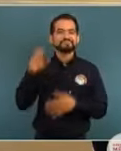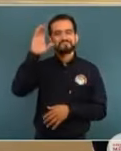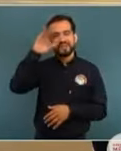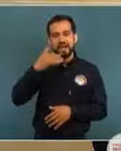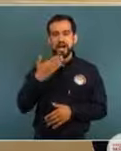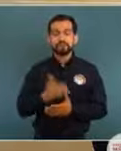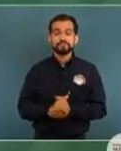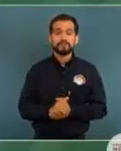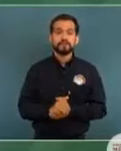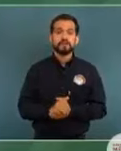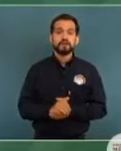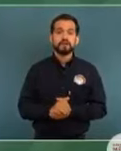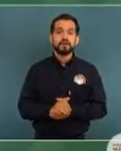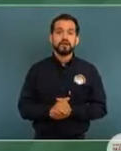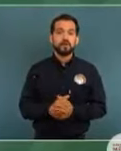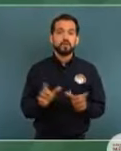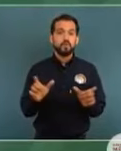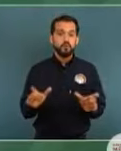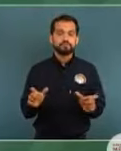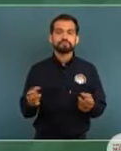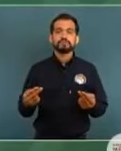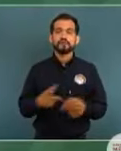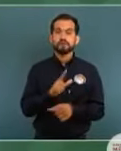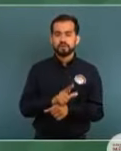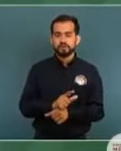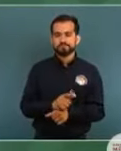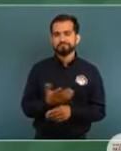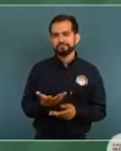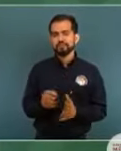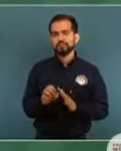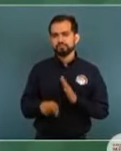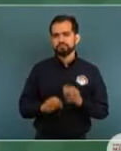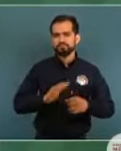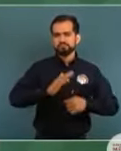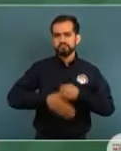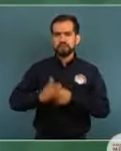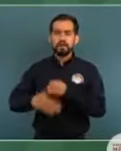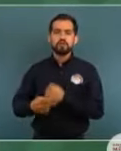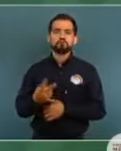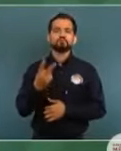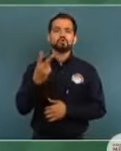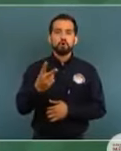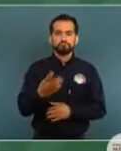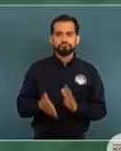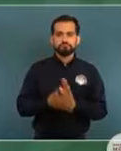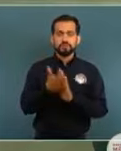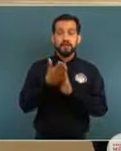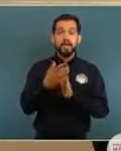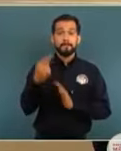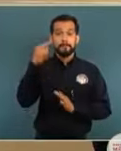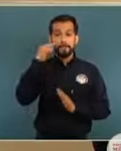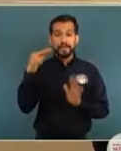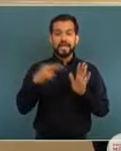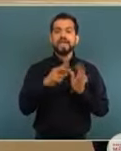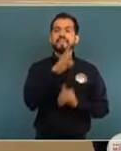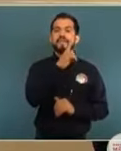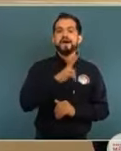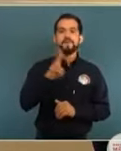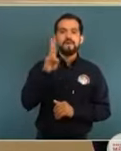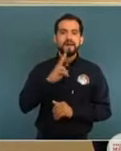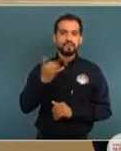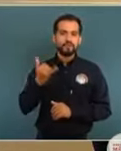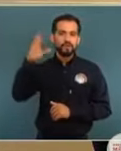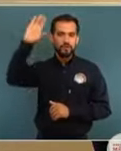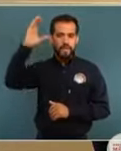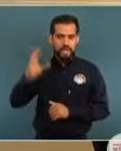En cuanto a construcciones de la Guardia Nacional, ya se han concluido dos, aquí las vemos en Nabolato